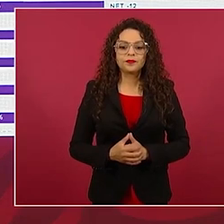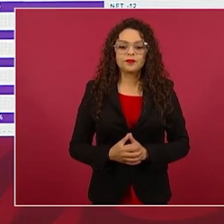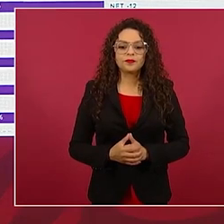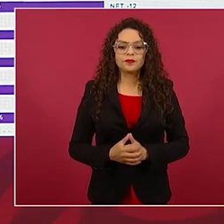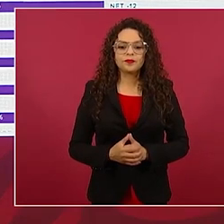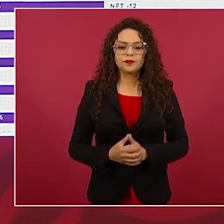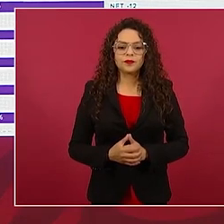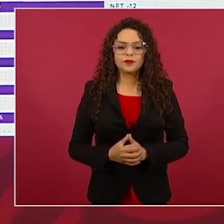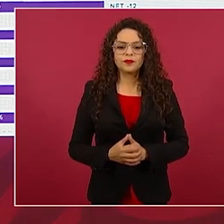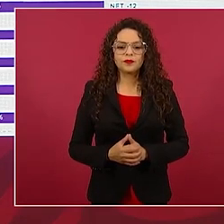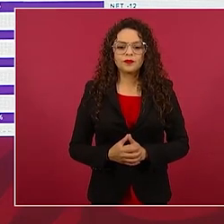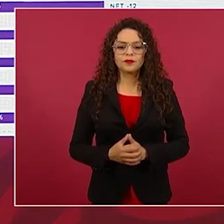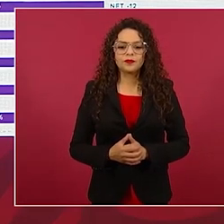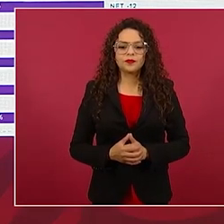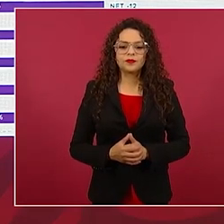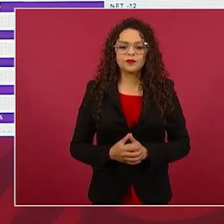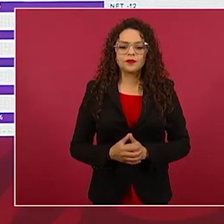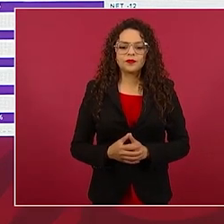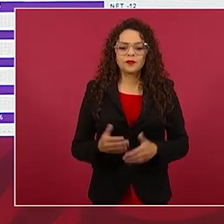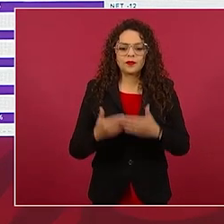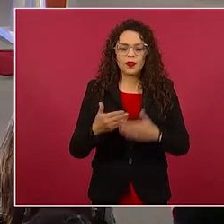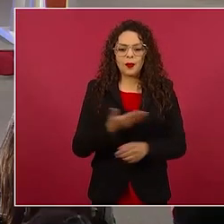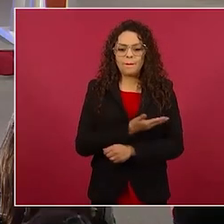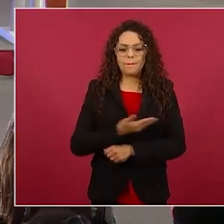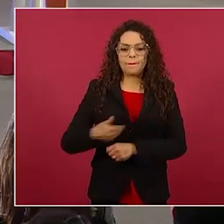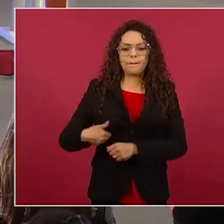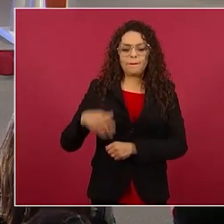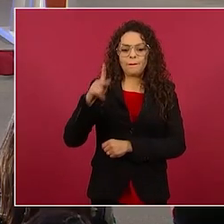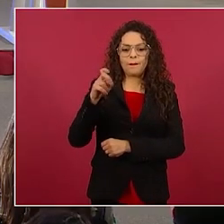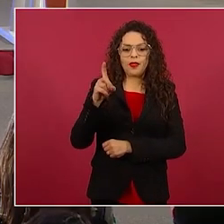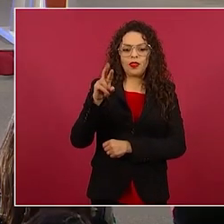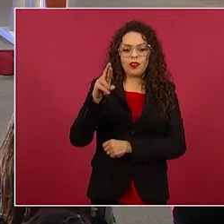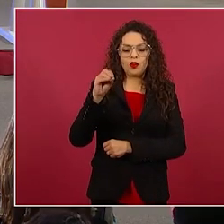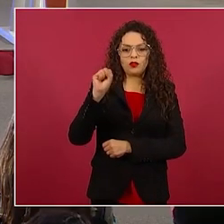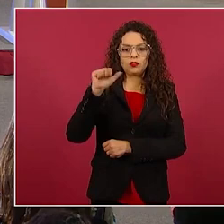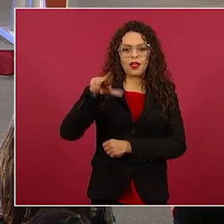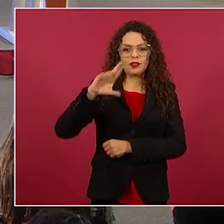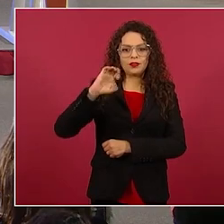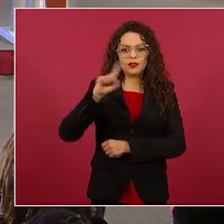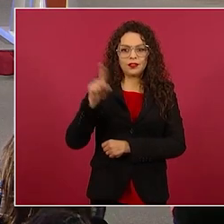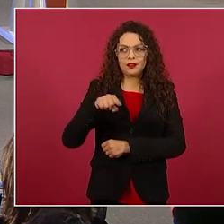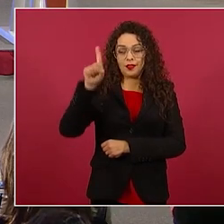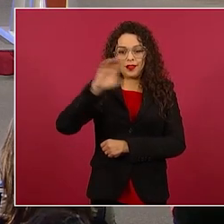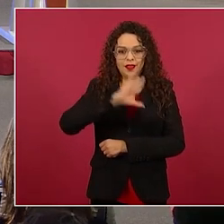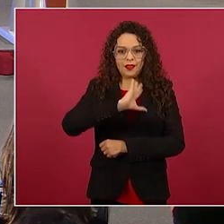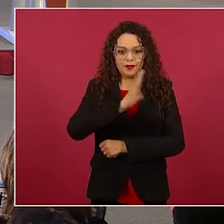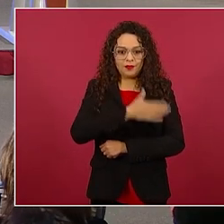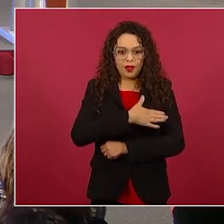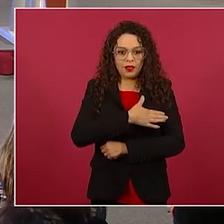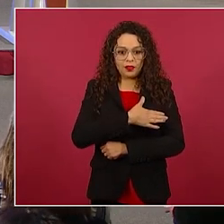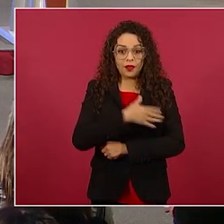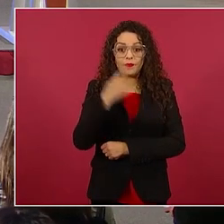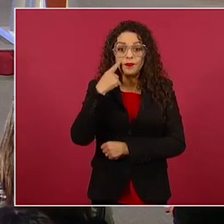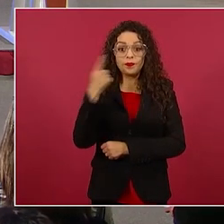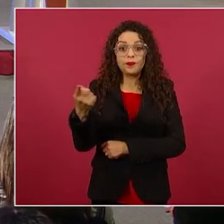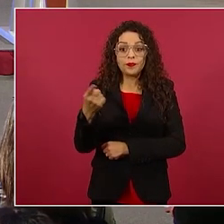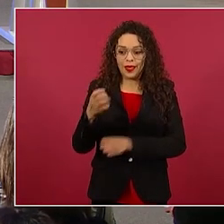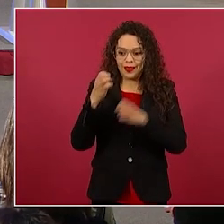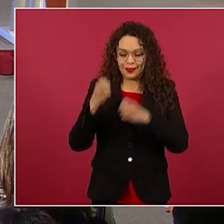está el presidente Pedro Sánchez, España. Y mira, aquí estamos nosotros.